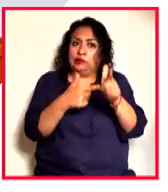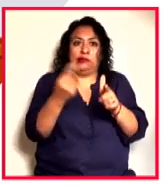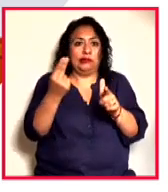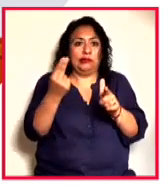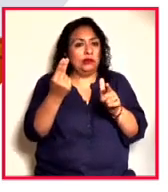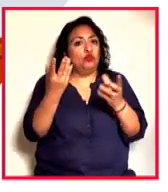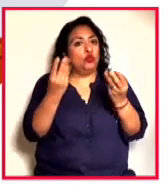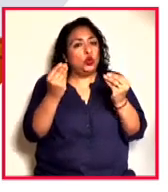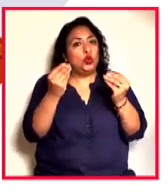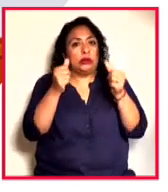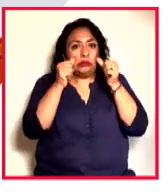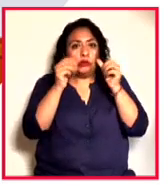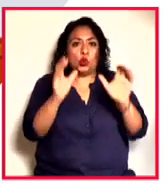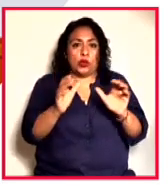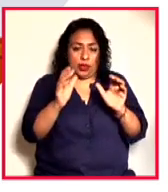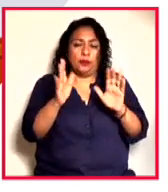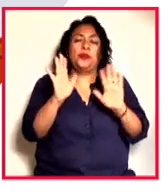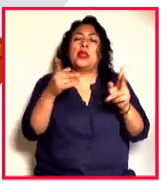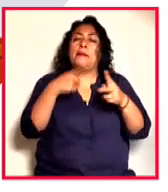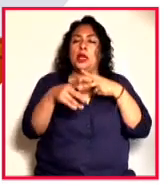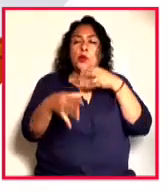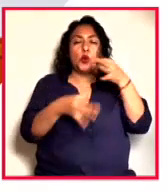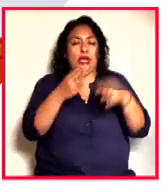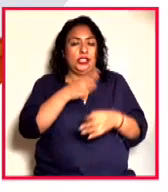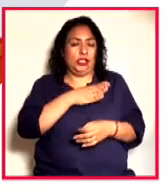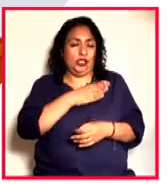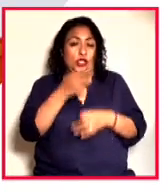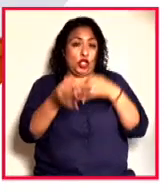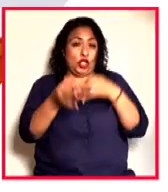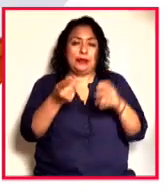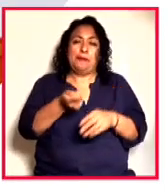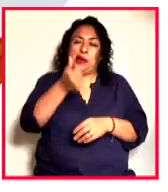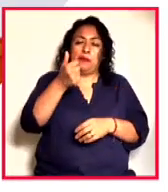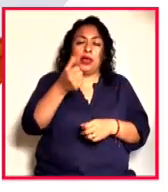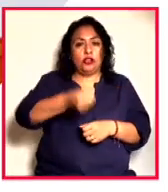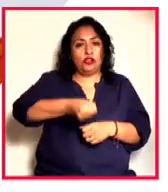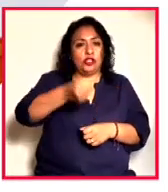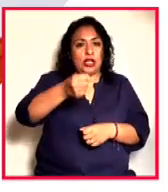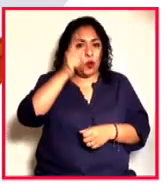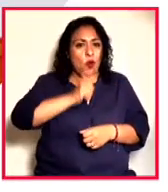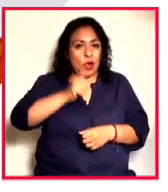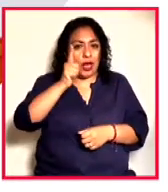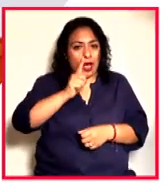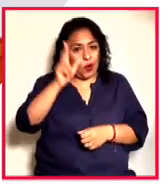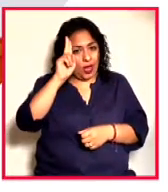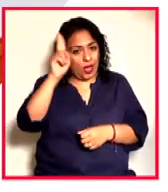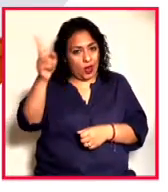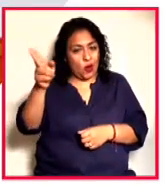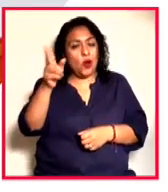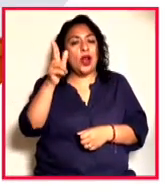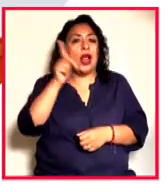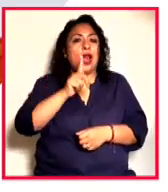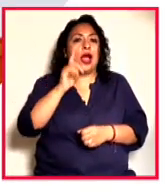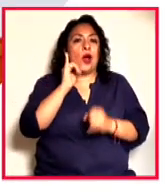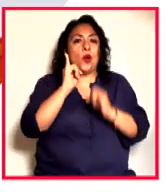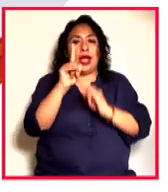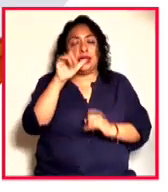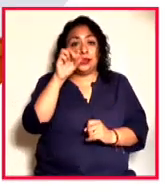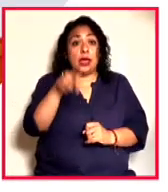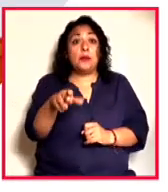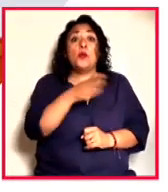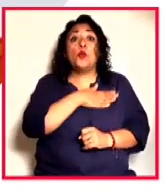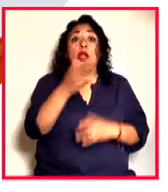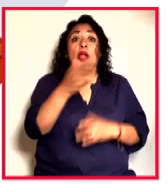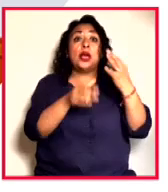¿Y qué nos parece si arrancamos con buenas noticias? Antes, saludo a Laura Regis. Hola, Laura Regis, en la traducción de lengua de diseño mexicana. Y las buenas noticias son para el